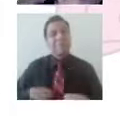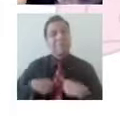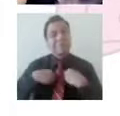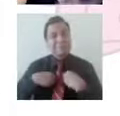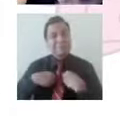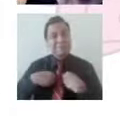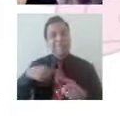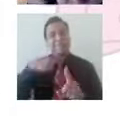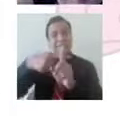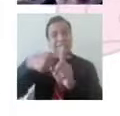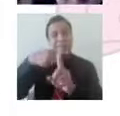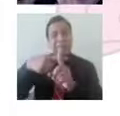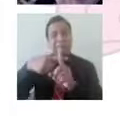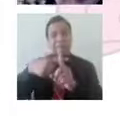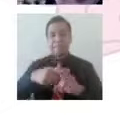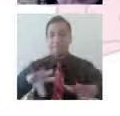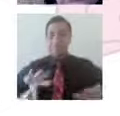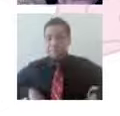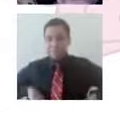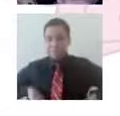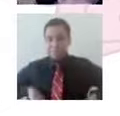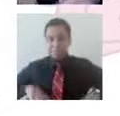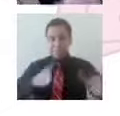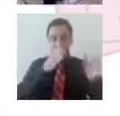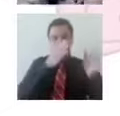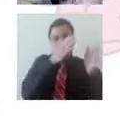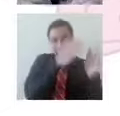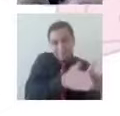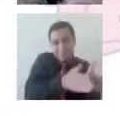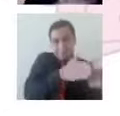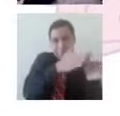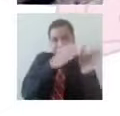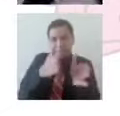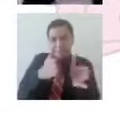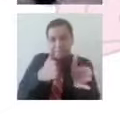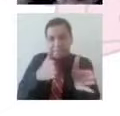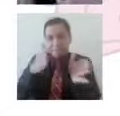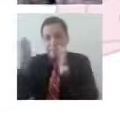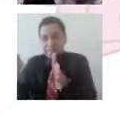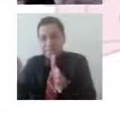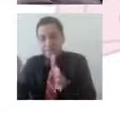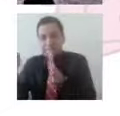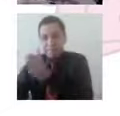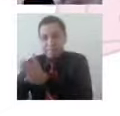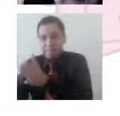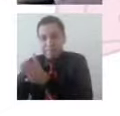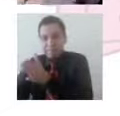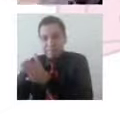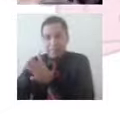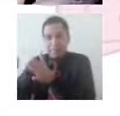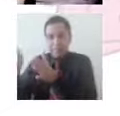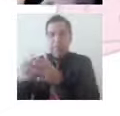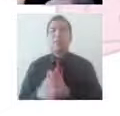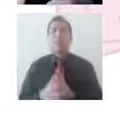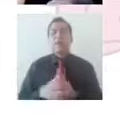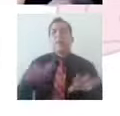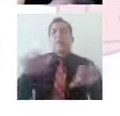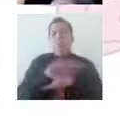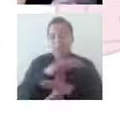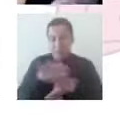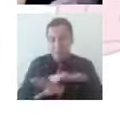Se clasifican de esta manera para irlos explicando, pero eso no significa que sea de primero uno al otro, sino que son intercambiables y que son